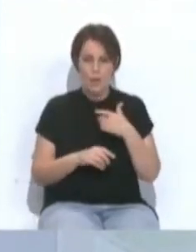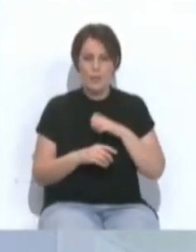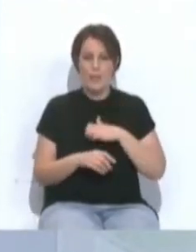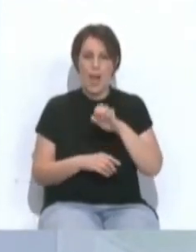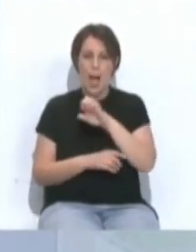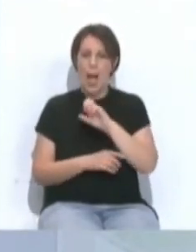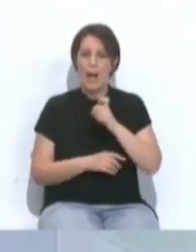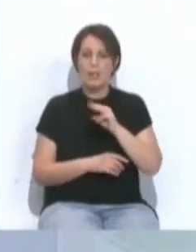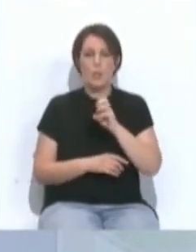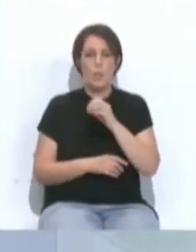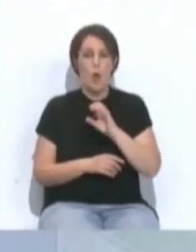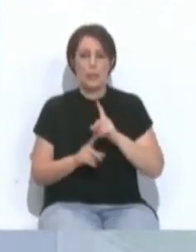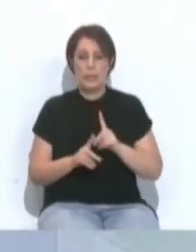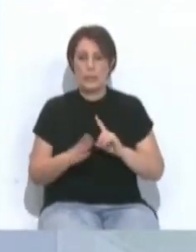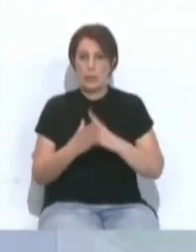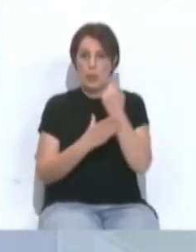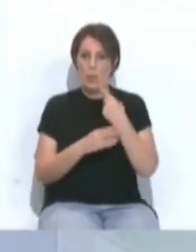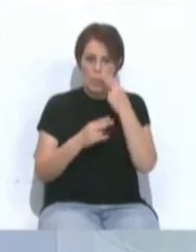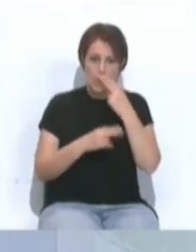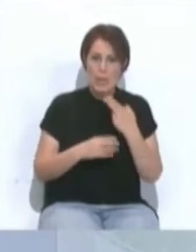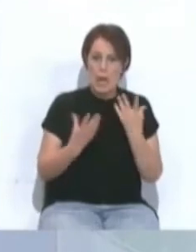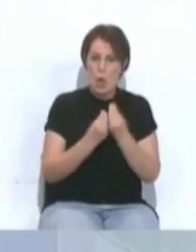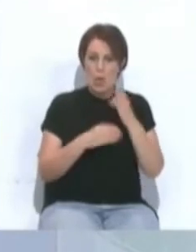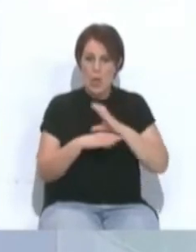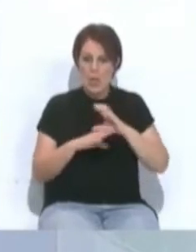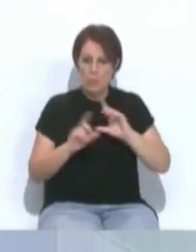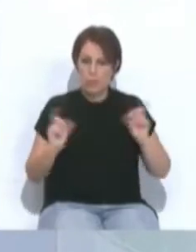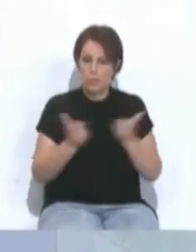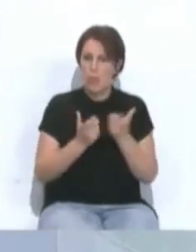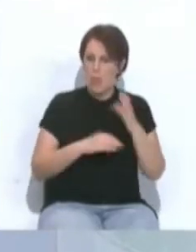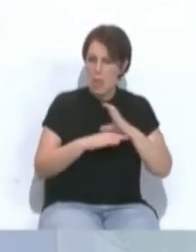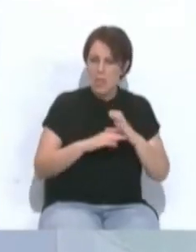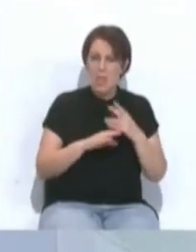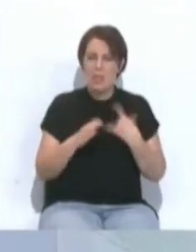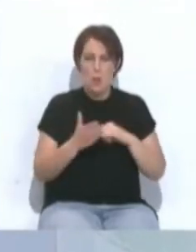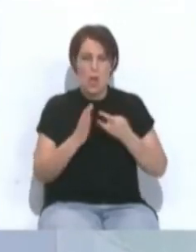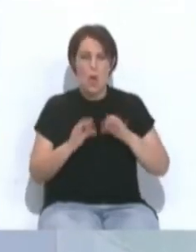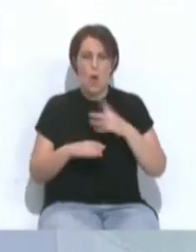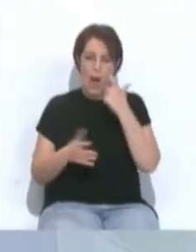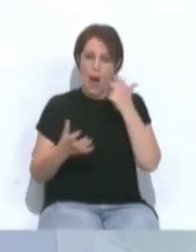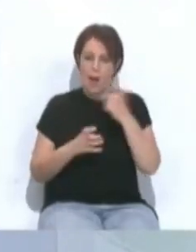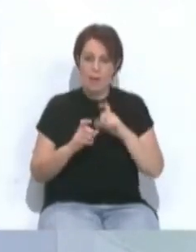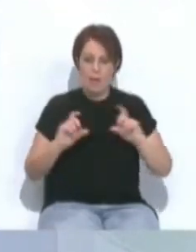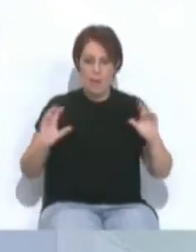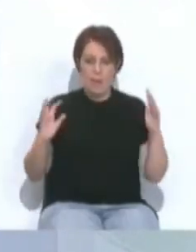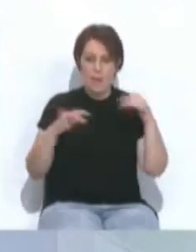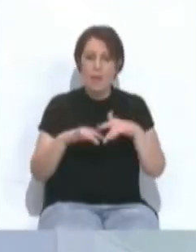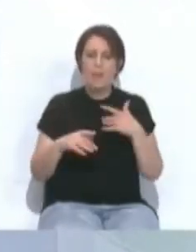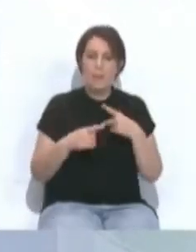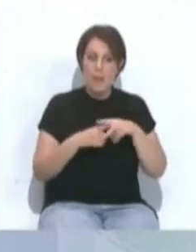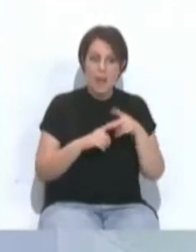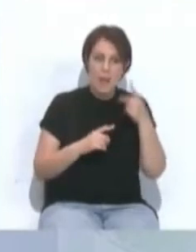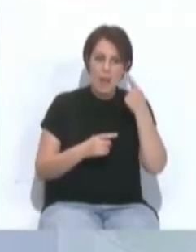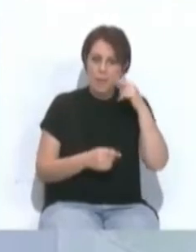Innova. La pública con ciencia, un encuentro en torno a la ciencia, la tecnología o el arte donde se van a desarrollar talleres y